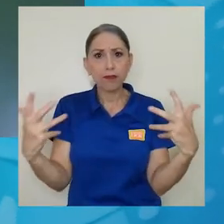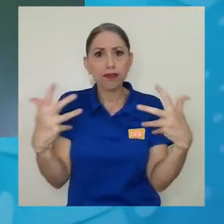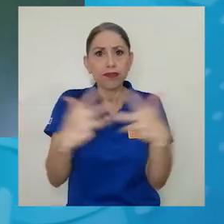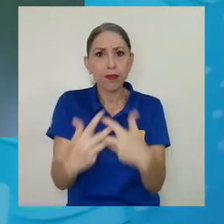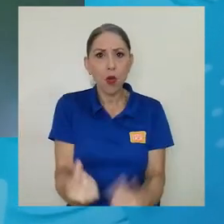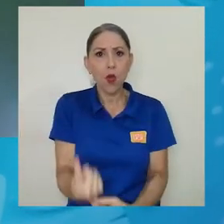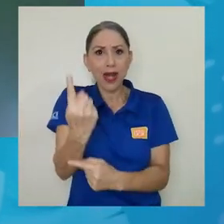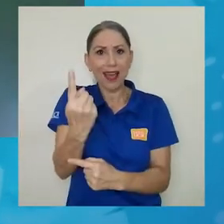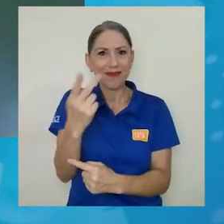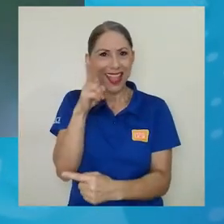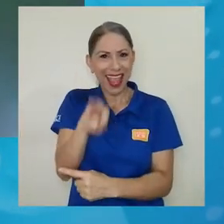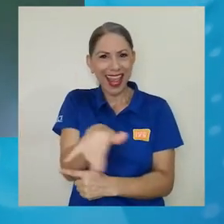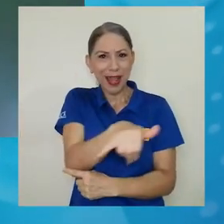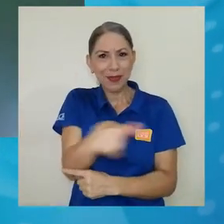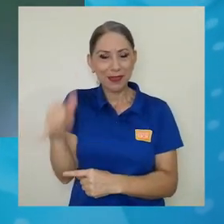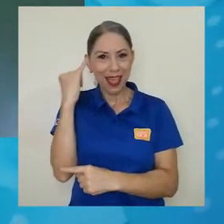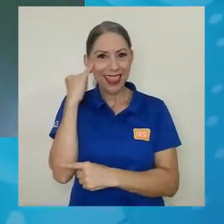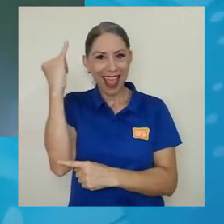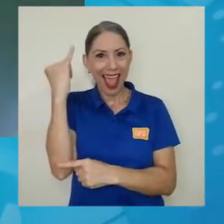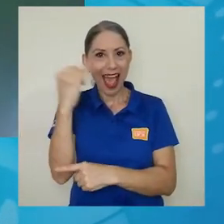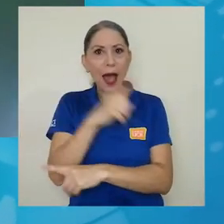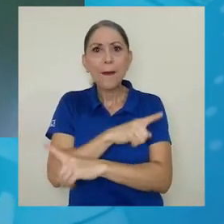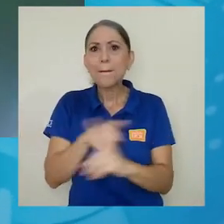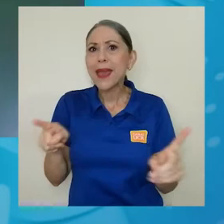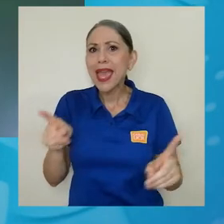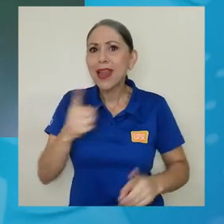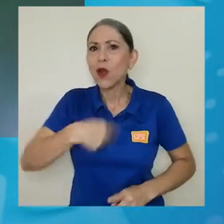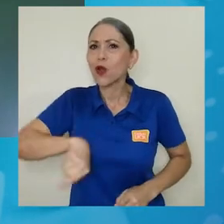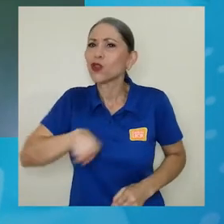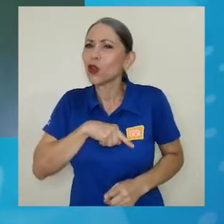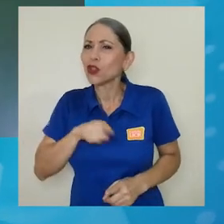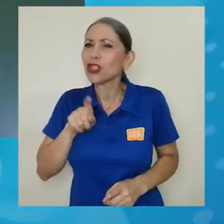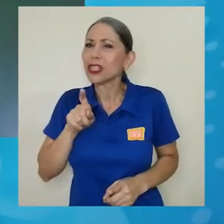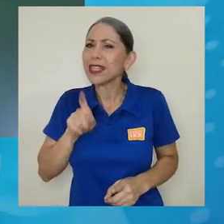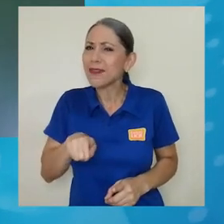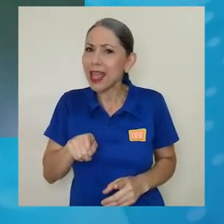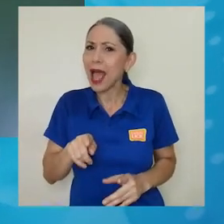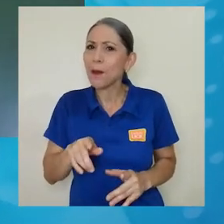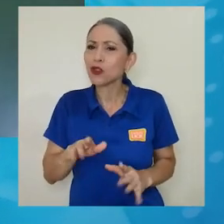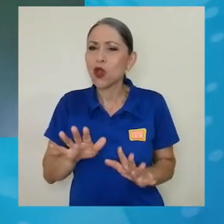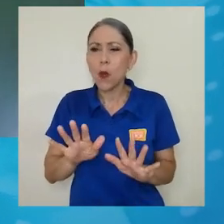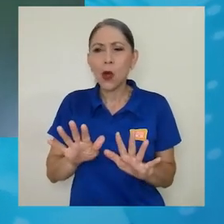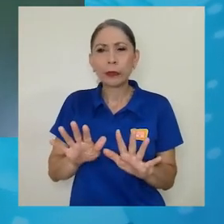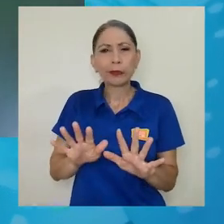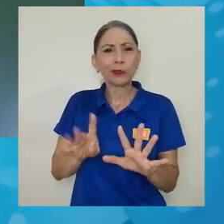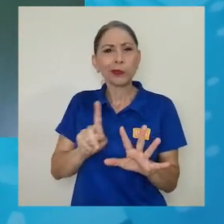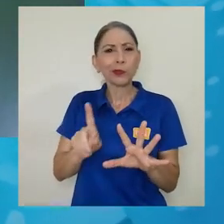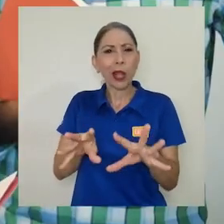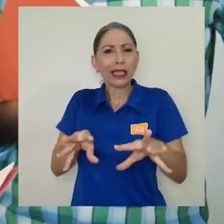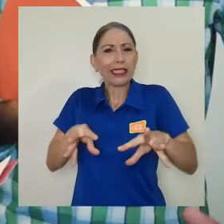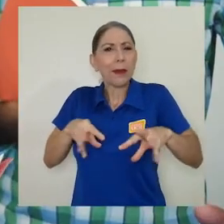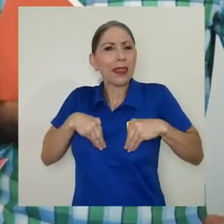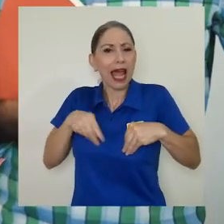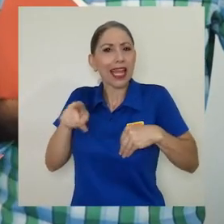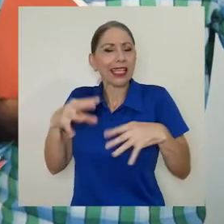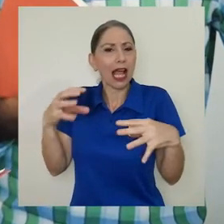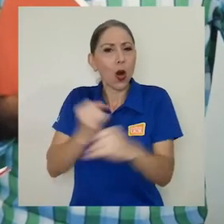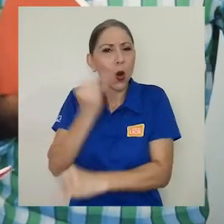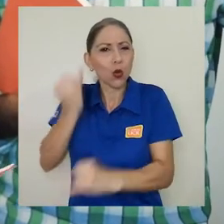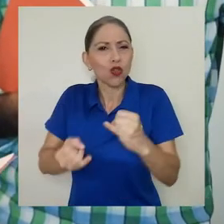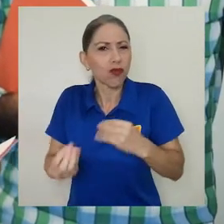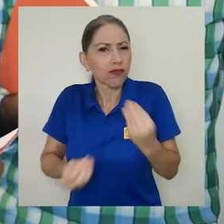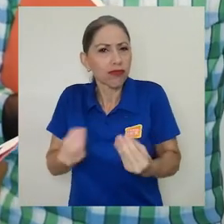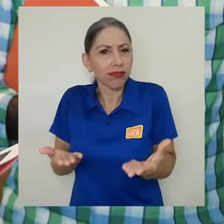pero estaríamos completamente escépticos o deberíamos estar escépticos de aceptar esa conclusión.